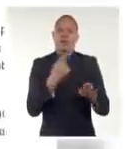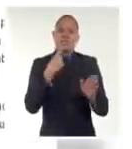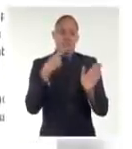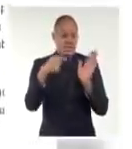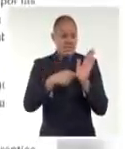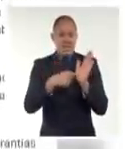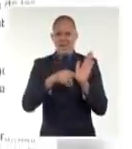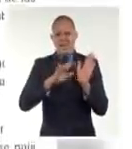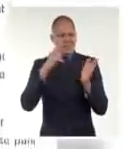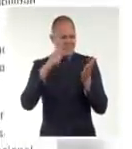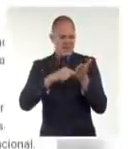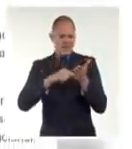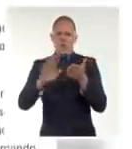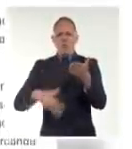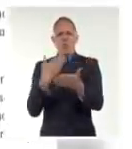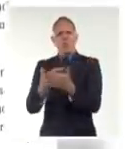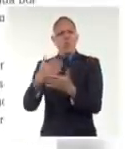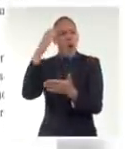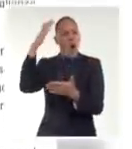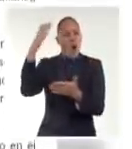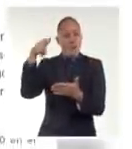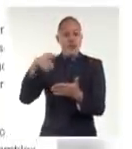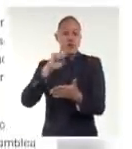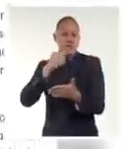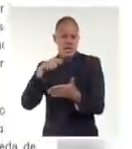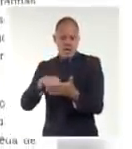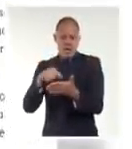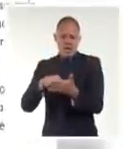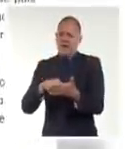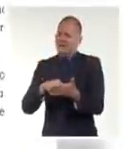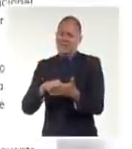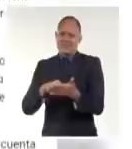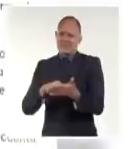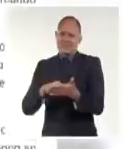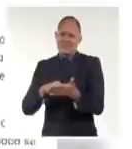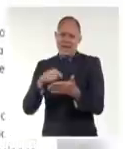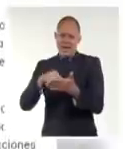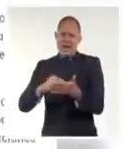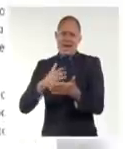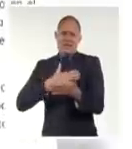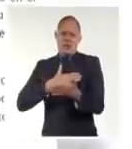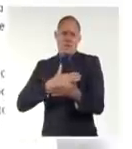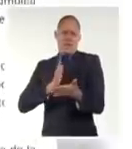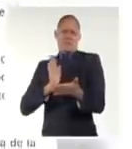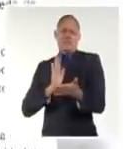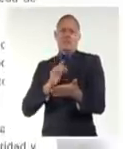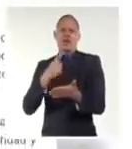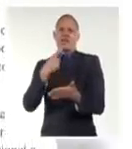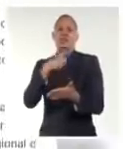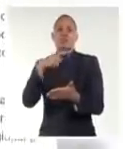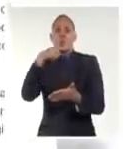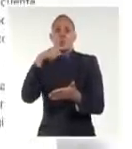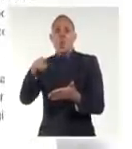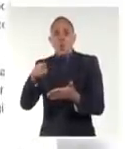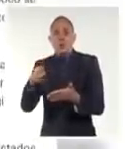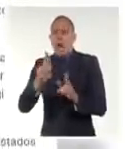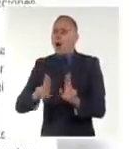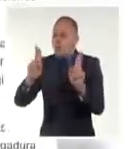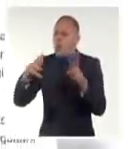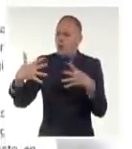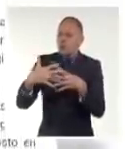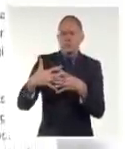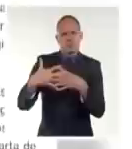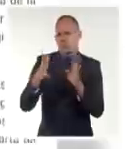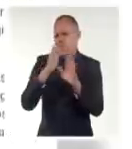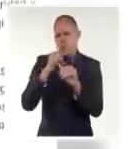desbalanceado, que no toma en cuenta las legítimas preocupaciones de todas las partes involucradas. Tampoco